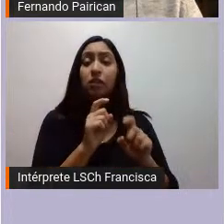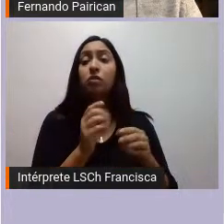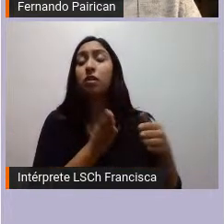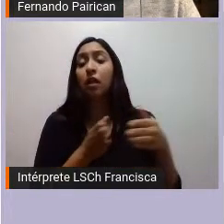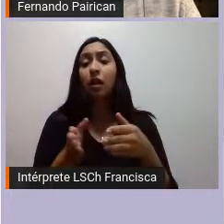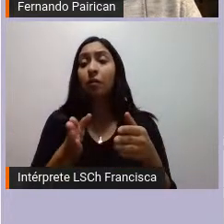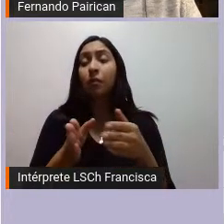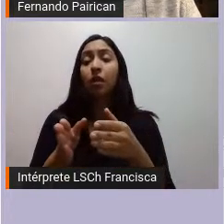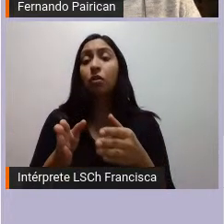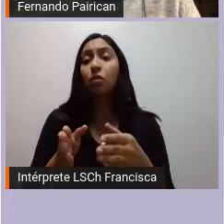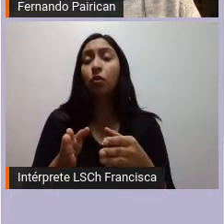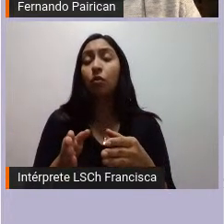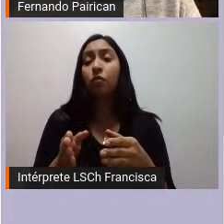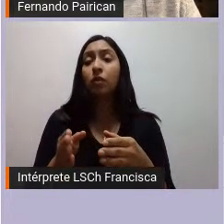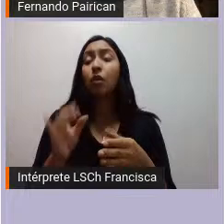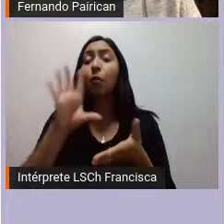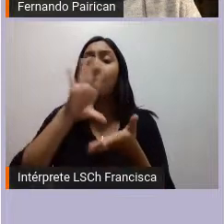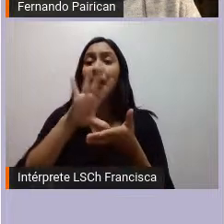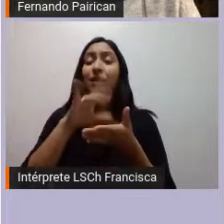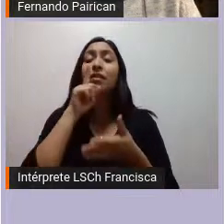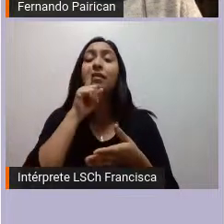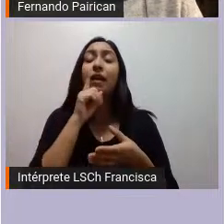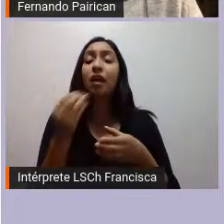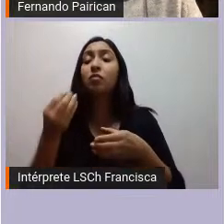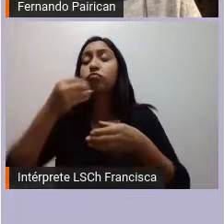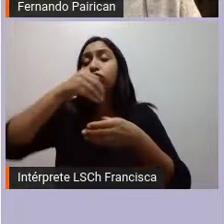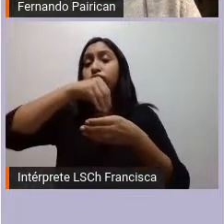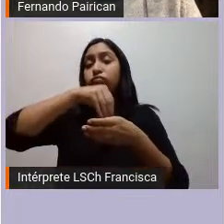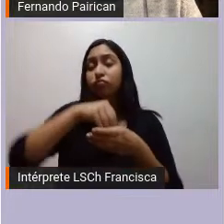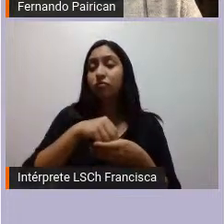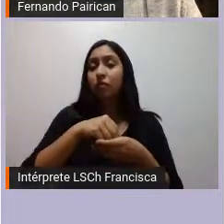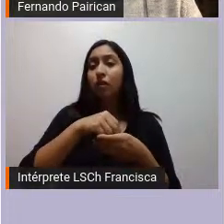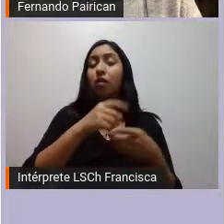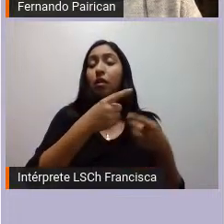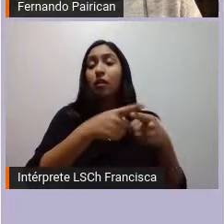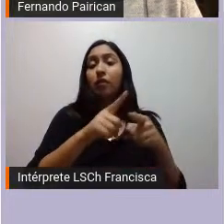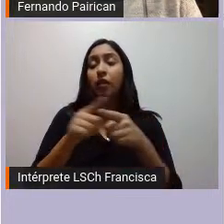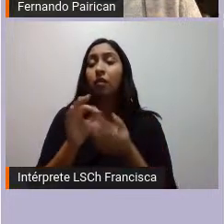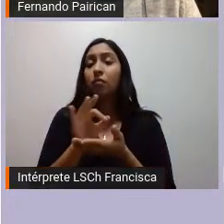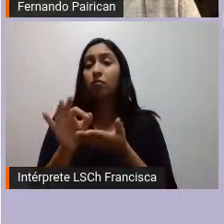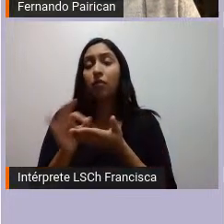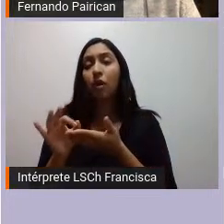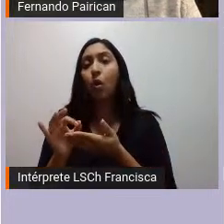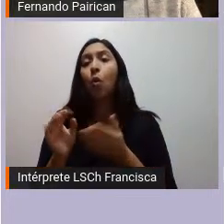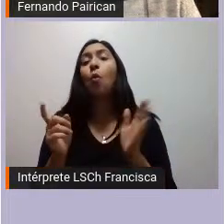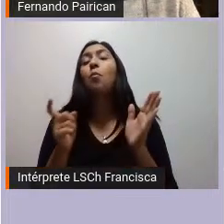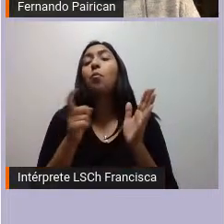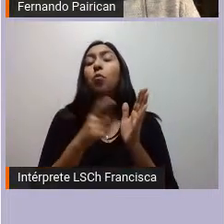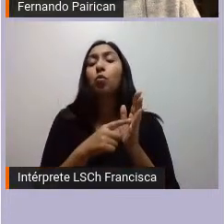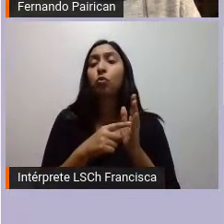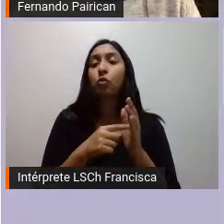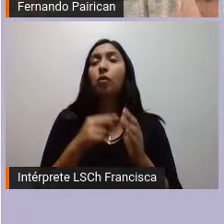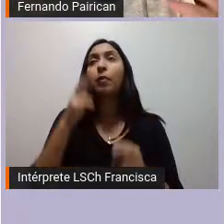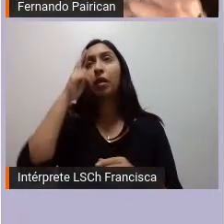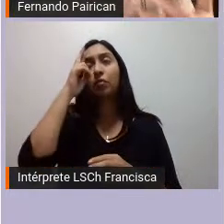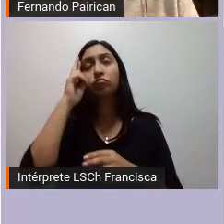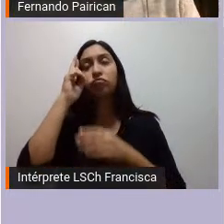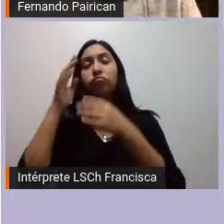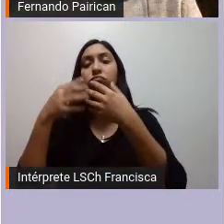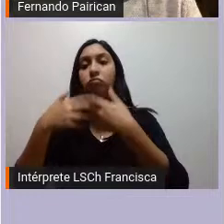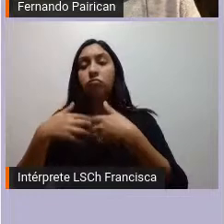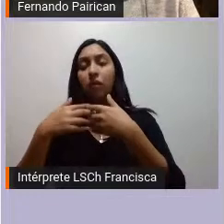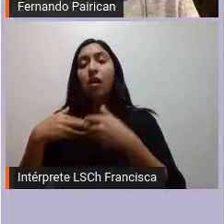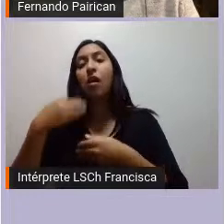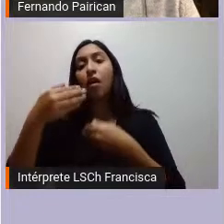un punto de diálogo de reflexión para poder de alguna manera avanzar en este punto intermedio que ha